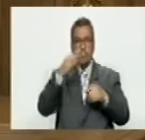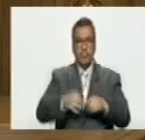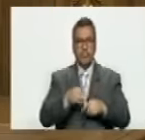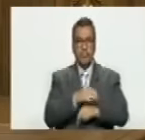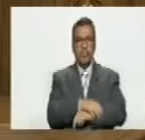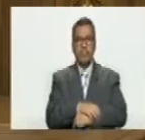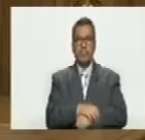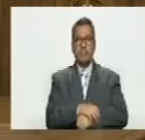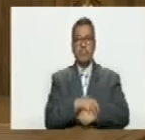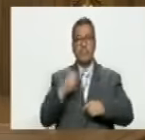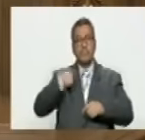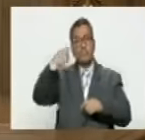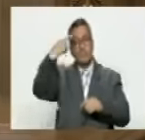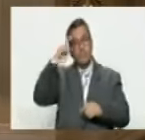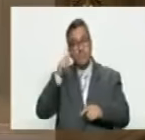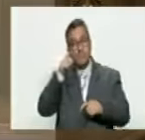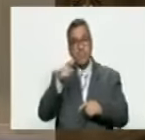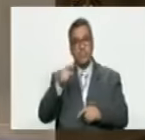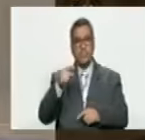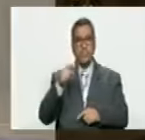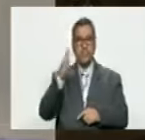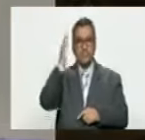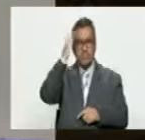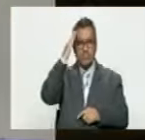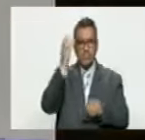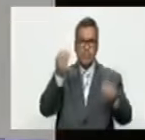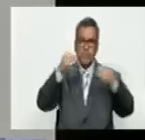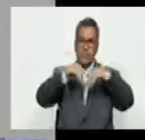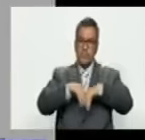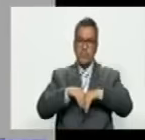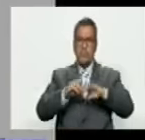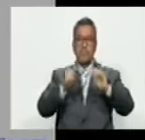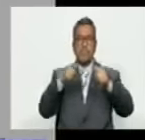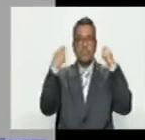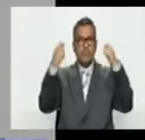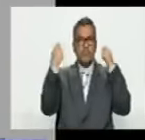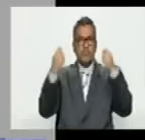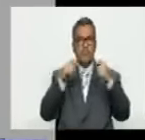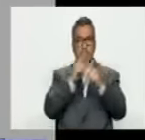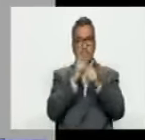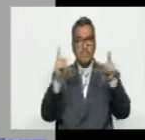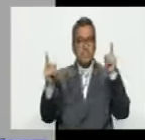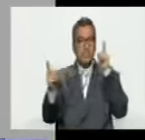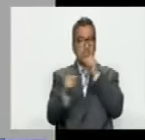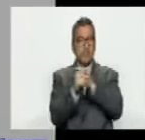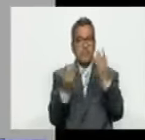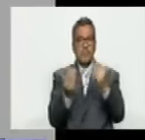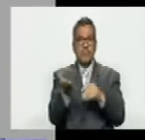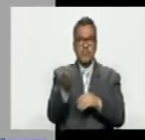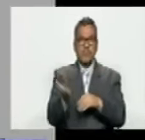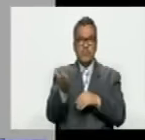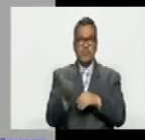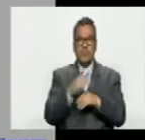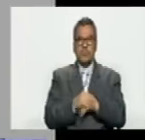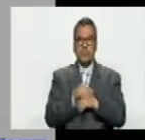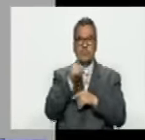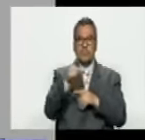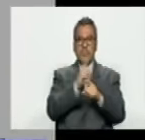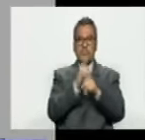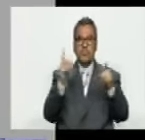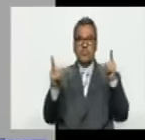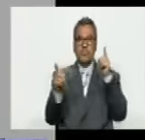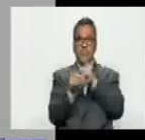sin embargo cuando se acordó el inicio de la campaña electoral hubo un giro muy muy importante ese giro